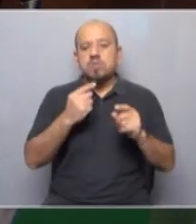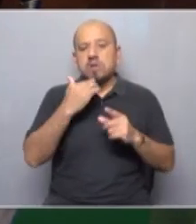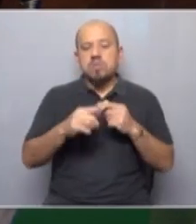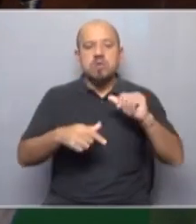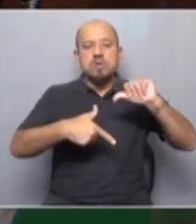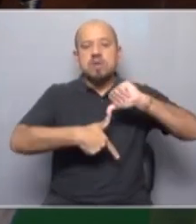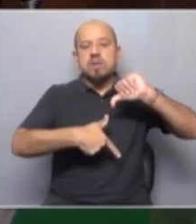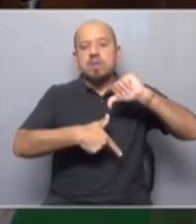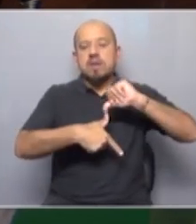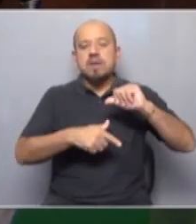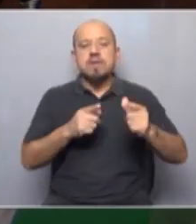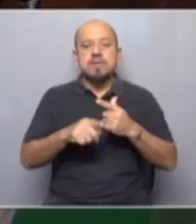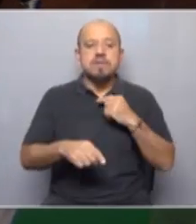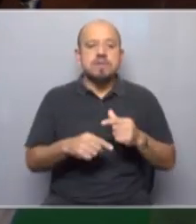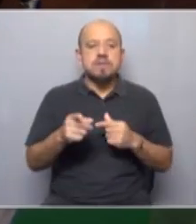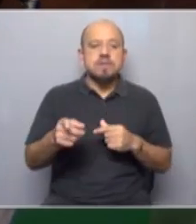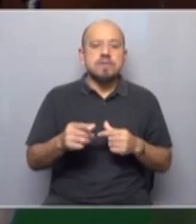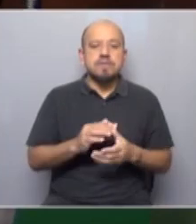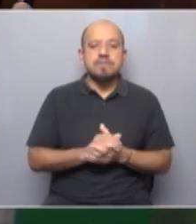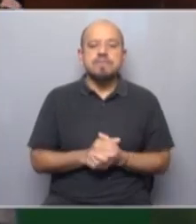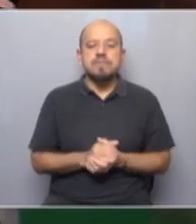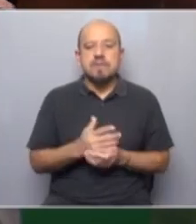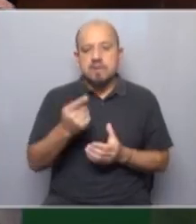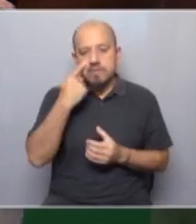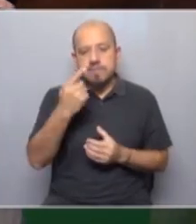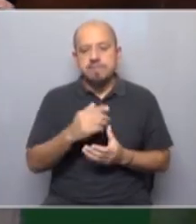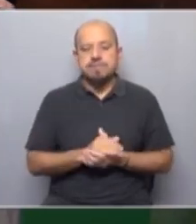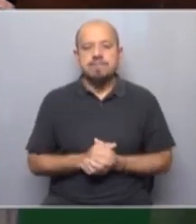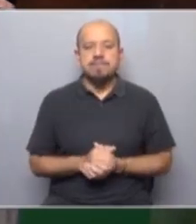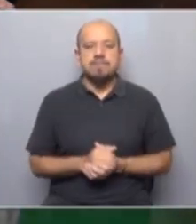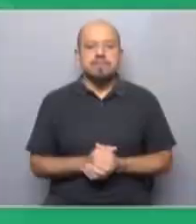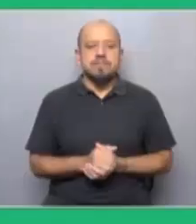Latinoamérica y especialmente el centro del continente. Lo vemos en el siguiente informe.